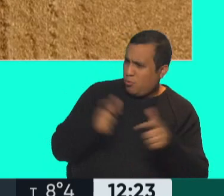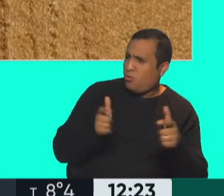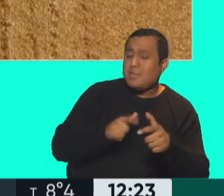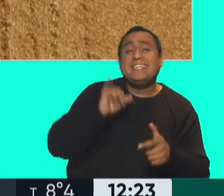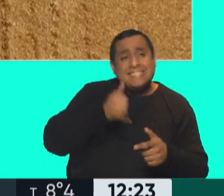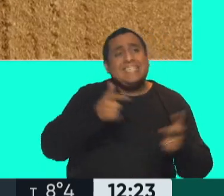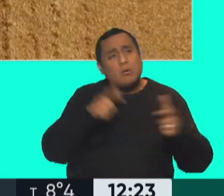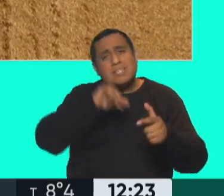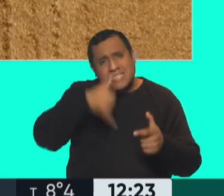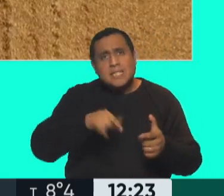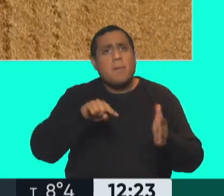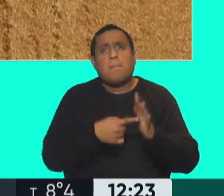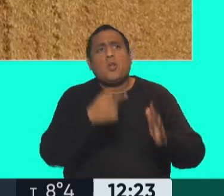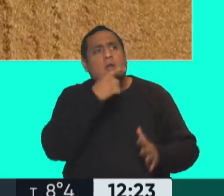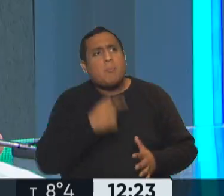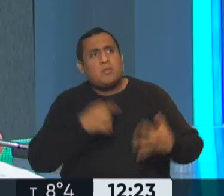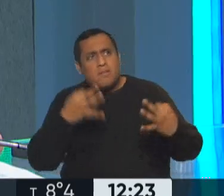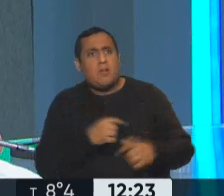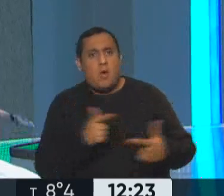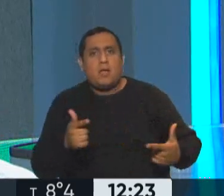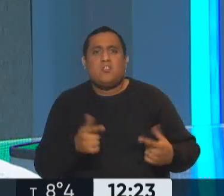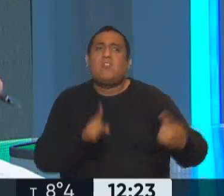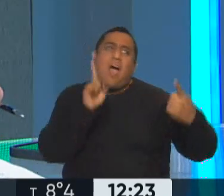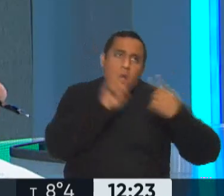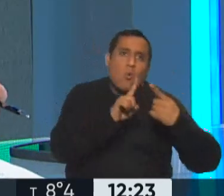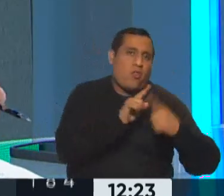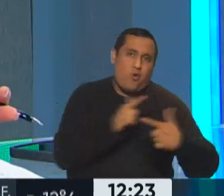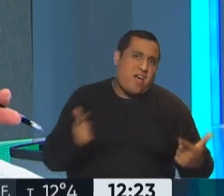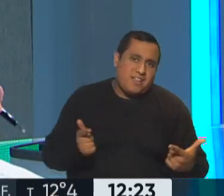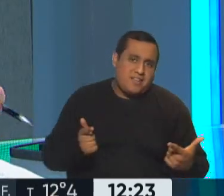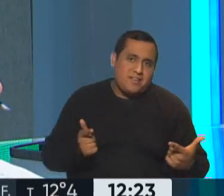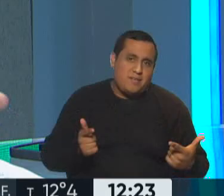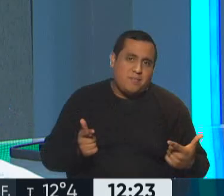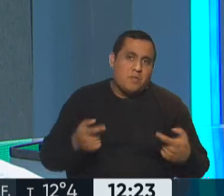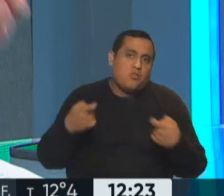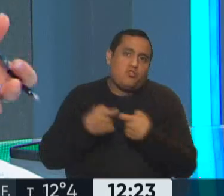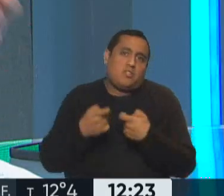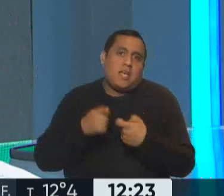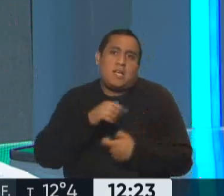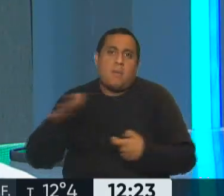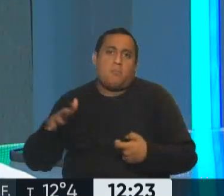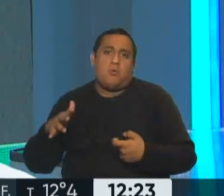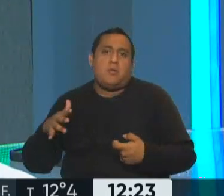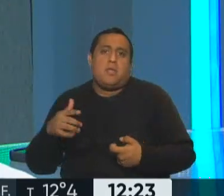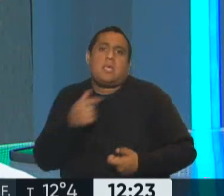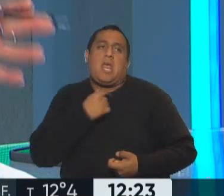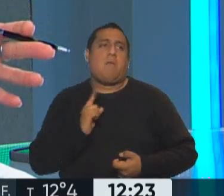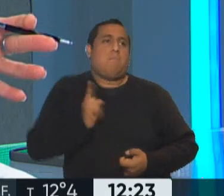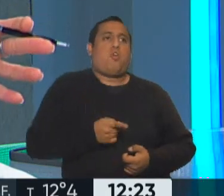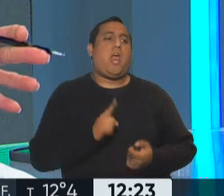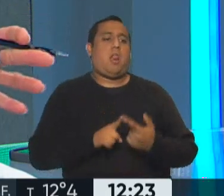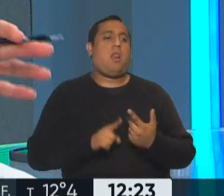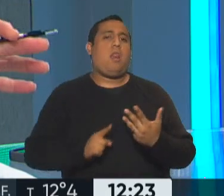nos venimos reuniendo, pero no tenemos la respuesta que esperamos. Entonces ahí no hay negociación, en realidad lo que quiere la Sociedad Rural es imponer sus condiciones y que